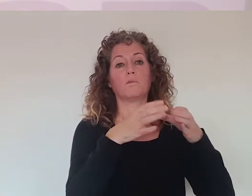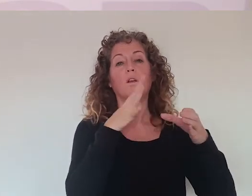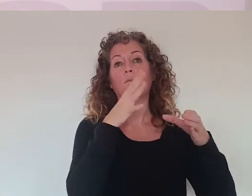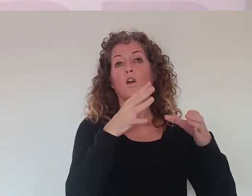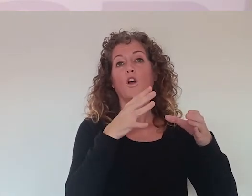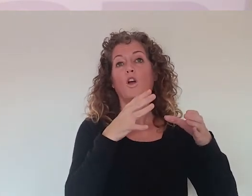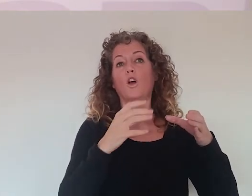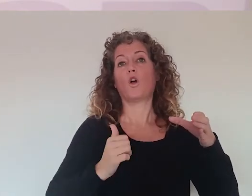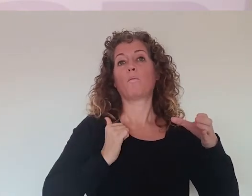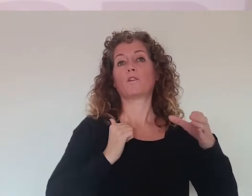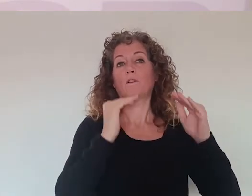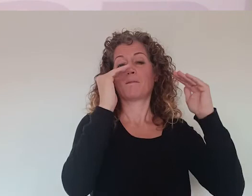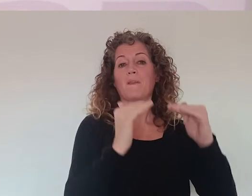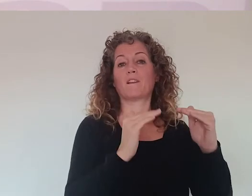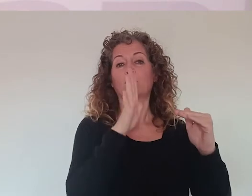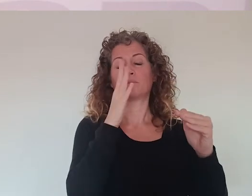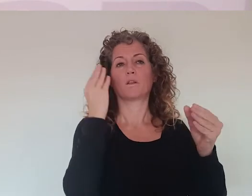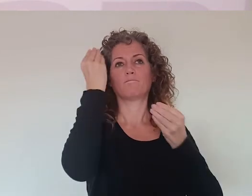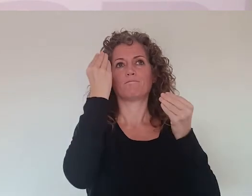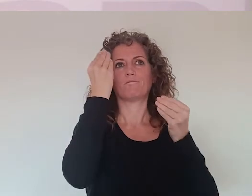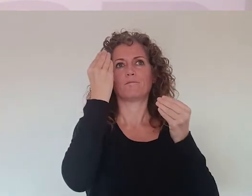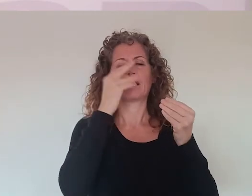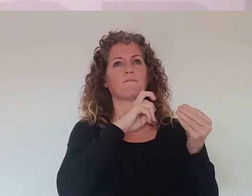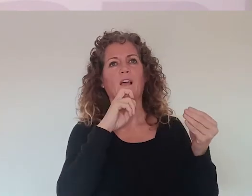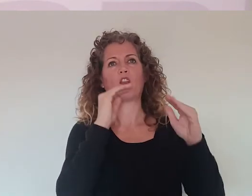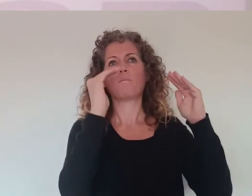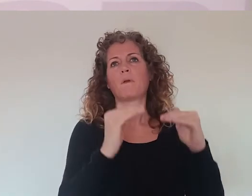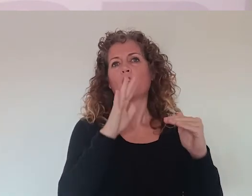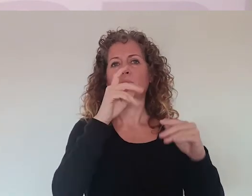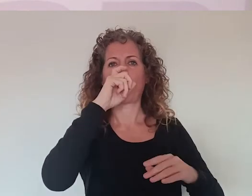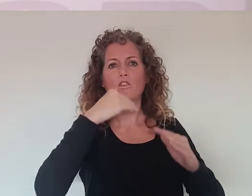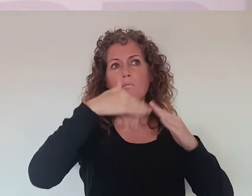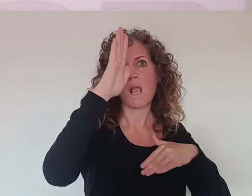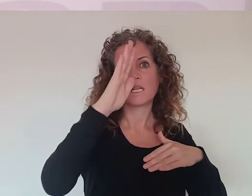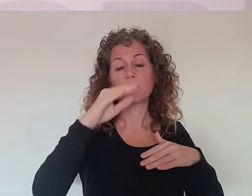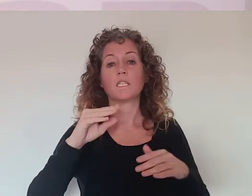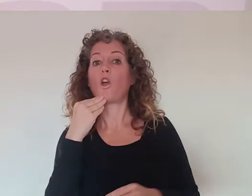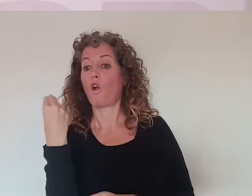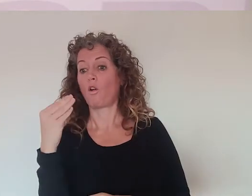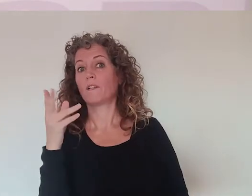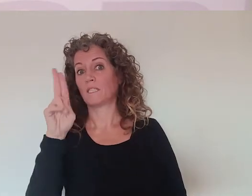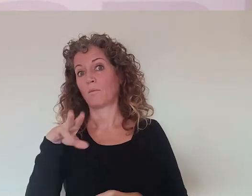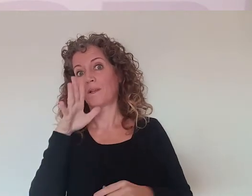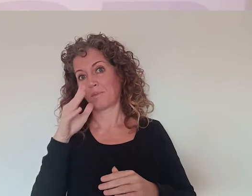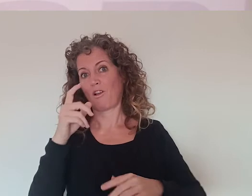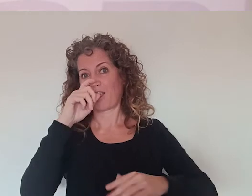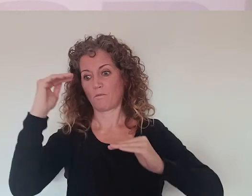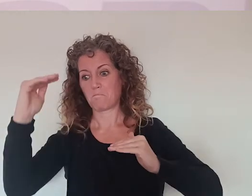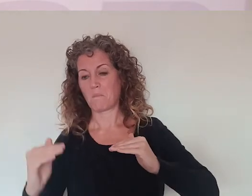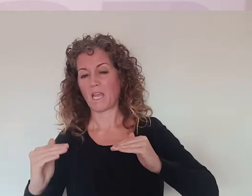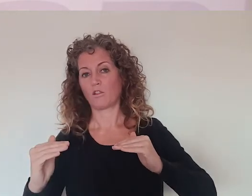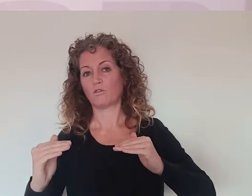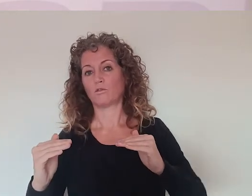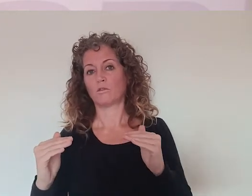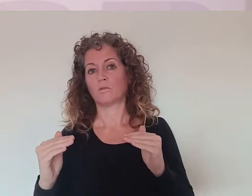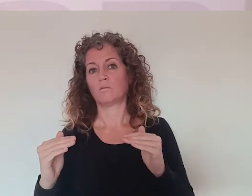menos oportunidades, porque son consideradas con menor valor por tener más edad y los jóvenes también porque a veces por